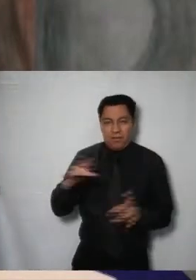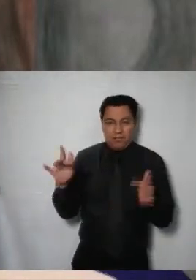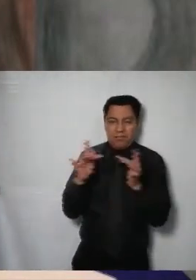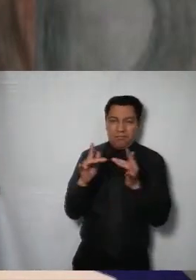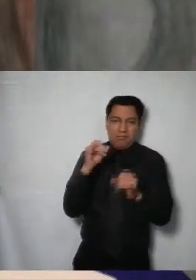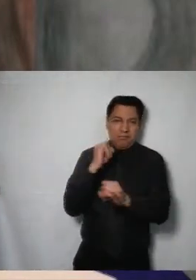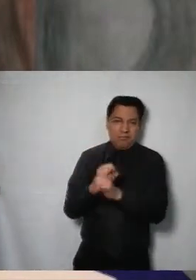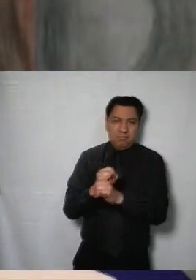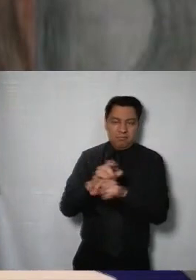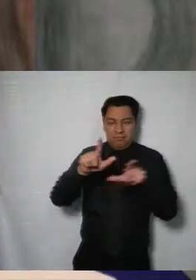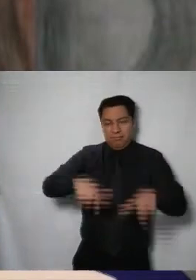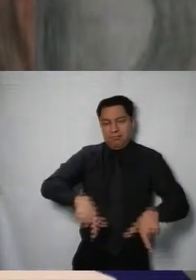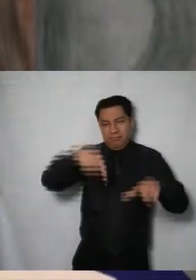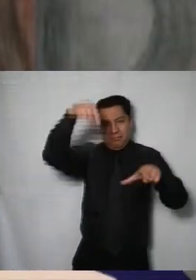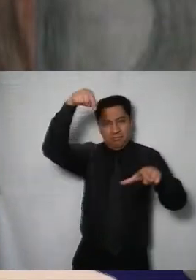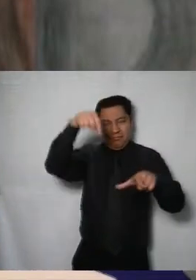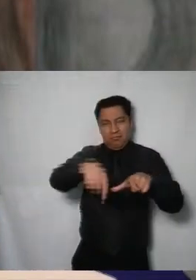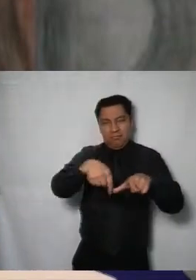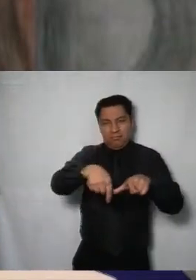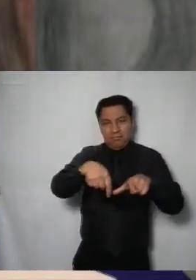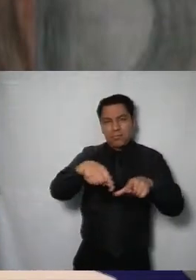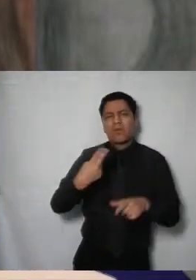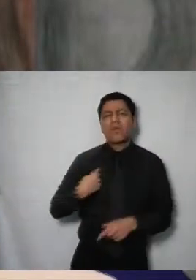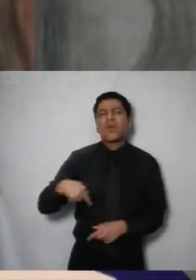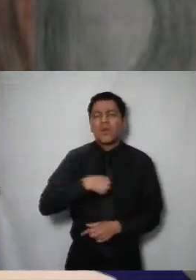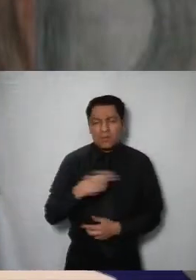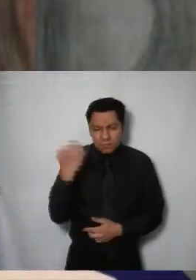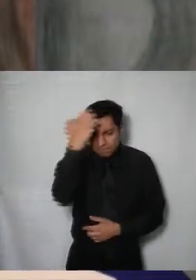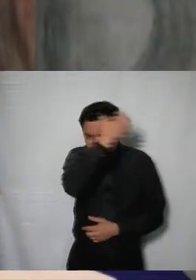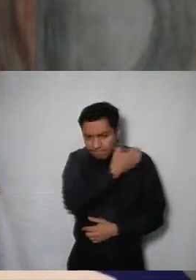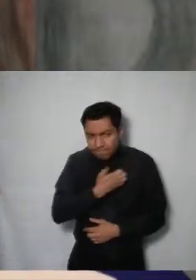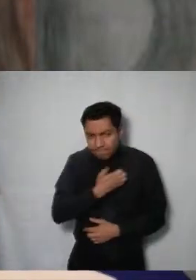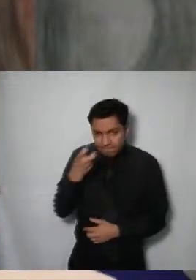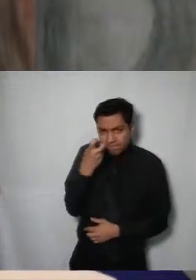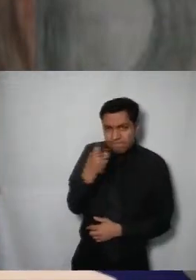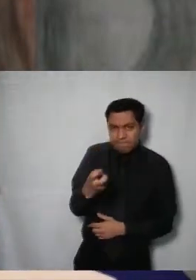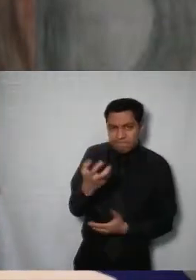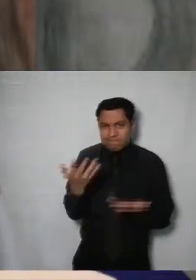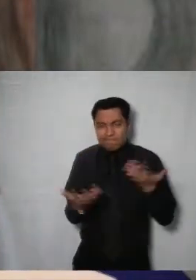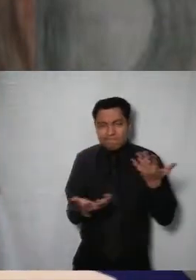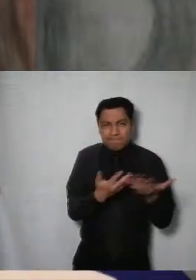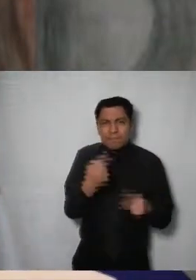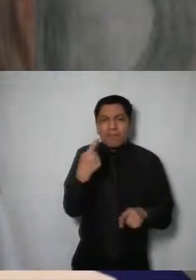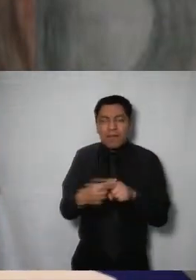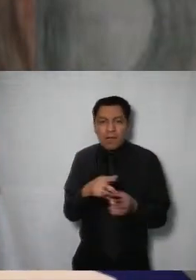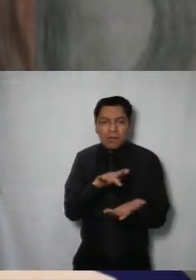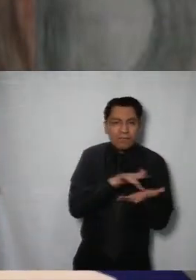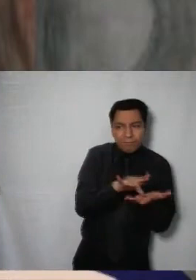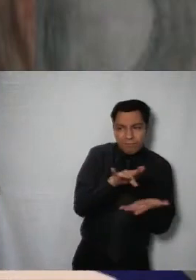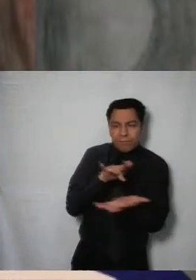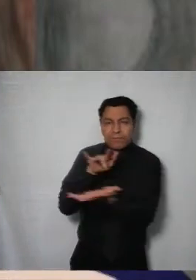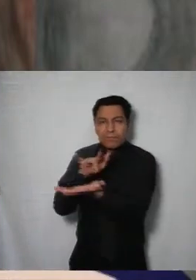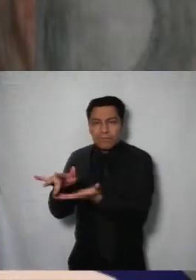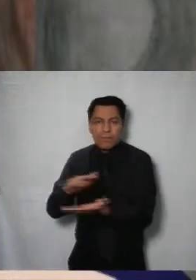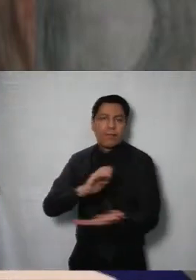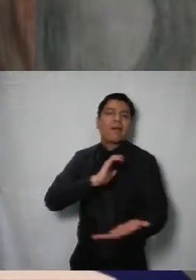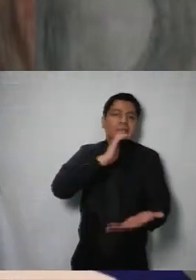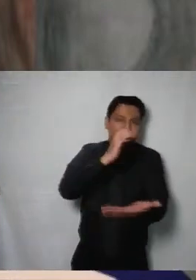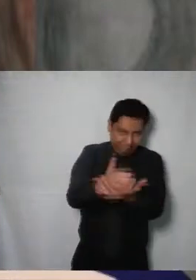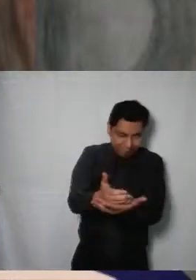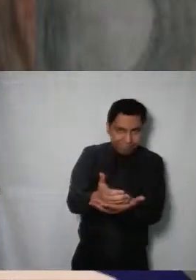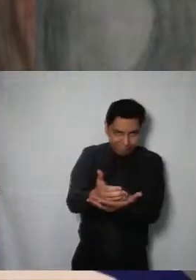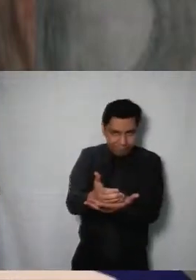la omisión desde los criterios que nosotros hemos sostenido la ponencia de comisionada Nava y la mía es que se debió sobre ser por